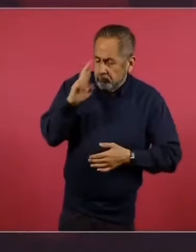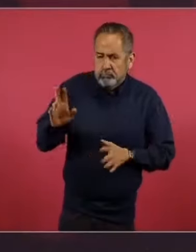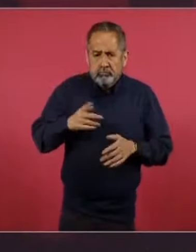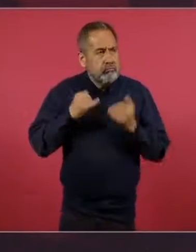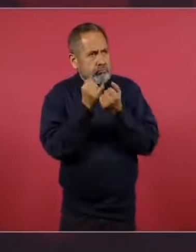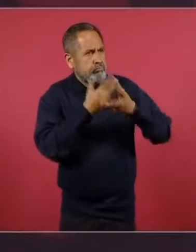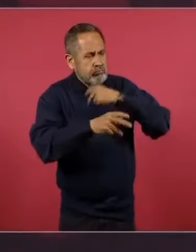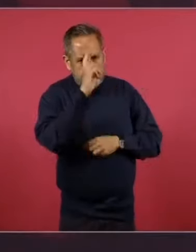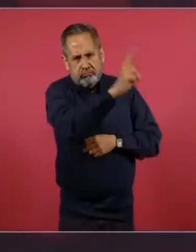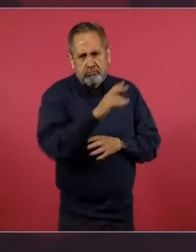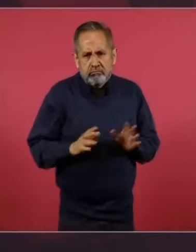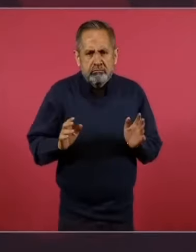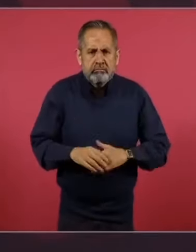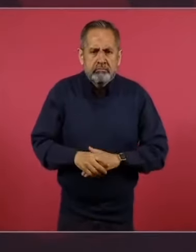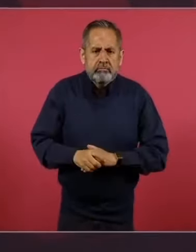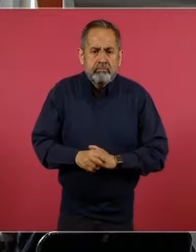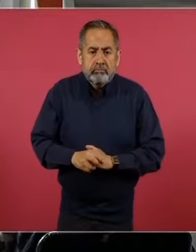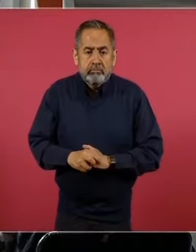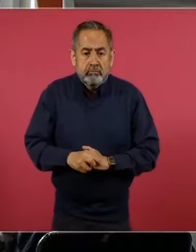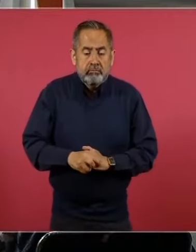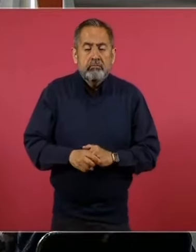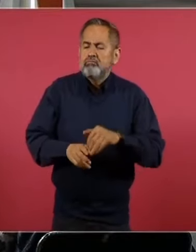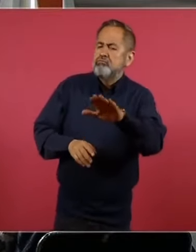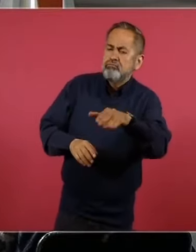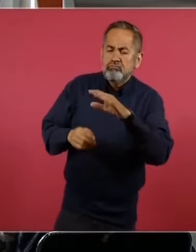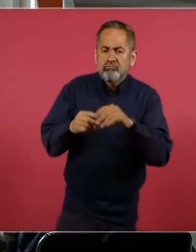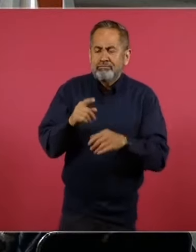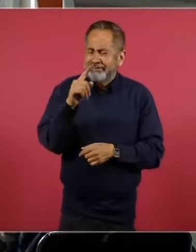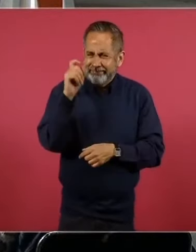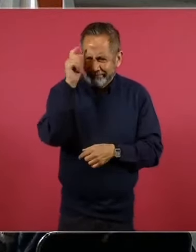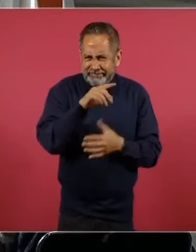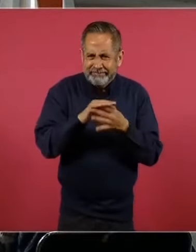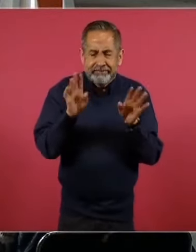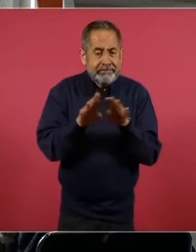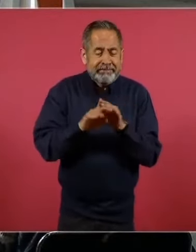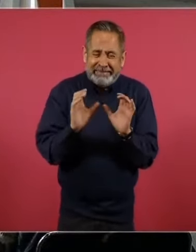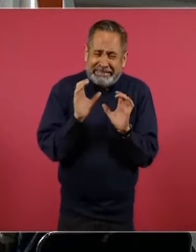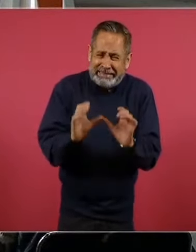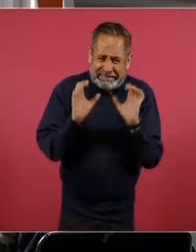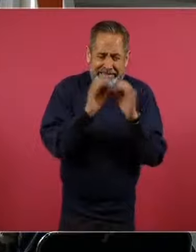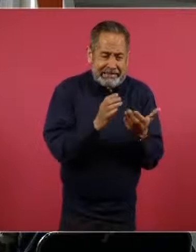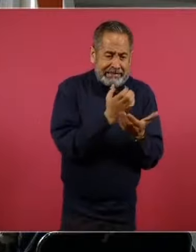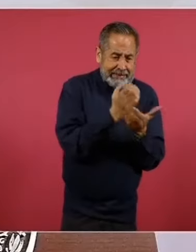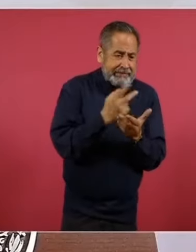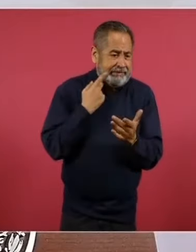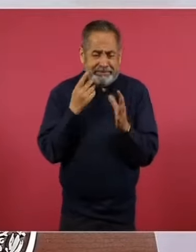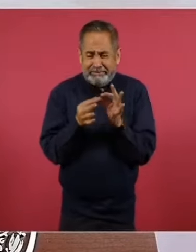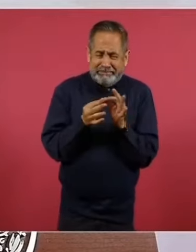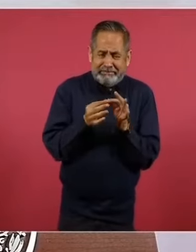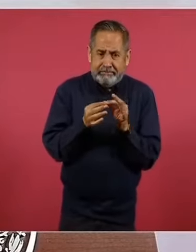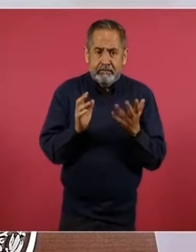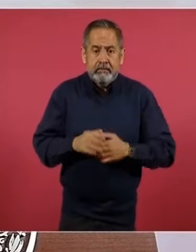respetemos. Es un tema muy frágil, señor. Es muy susceptible de que se quebrante, de que se violente. No